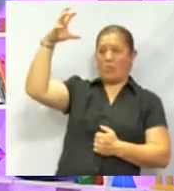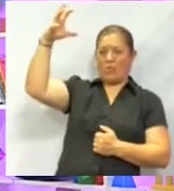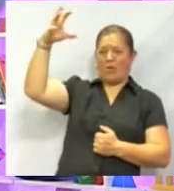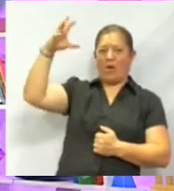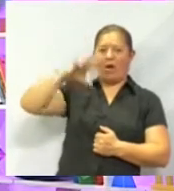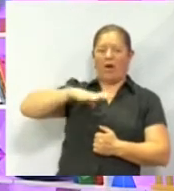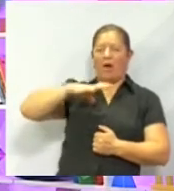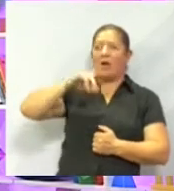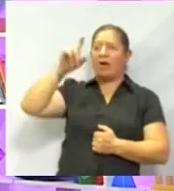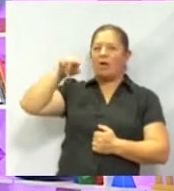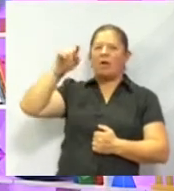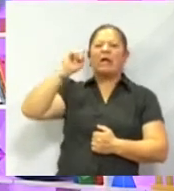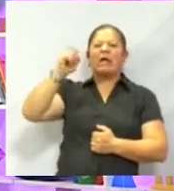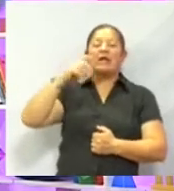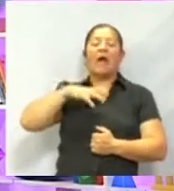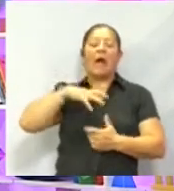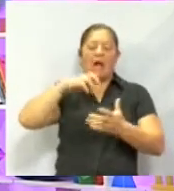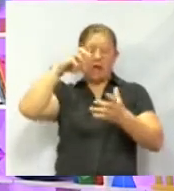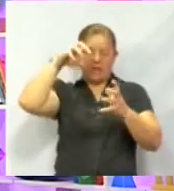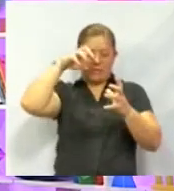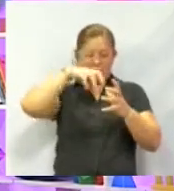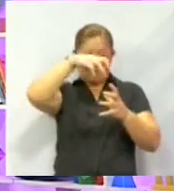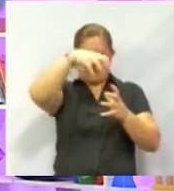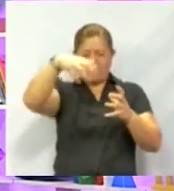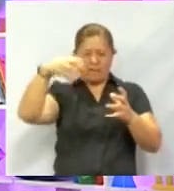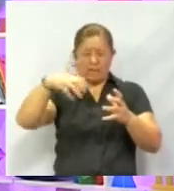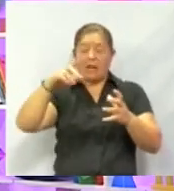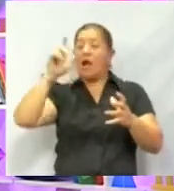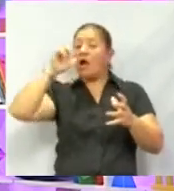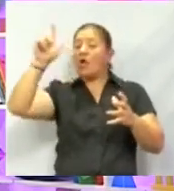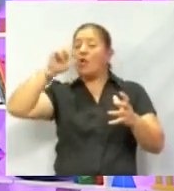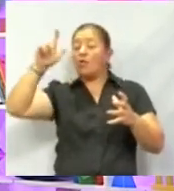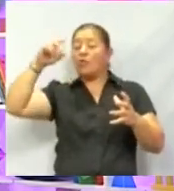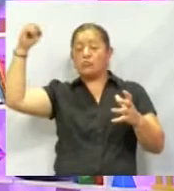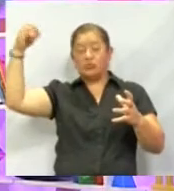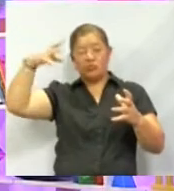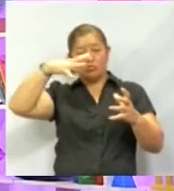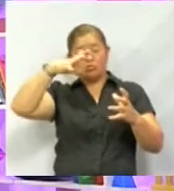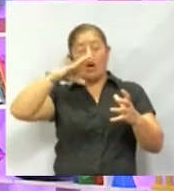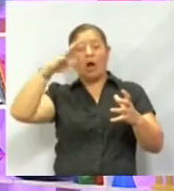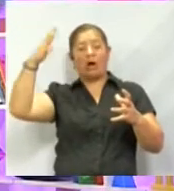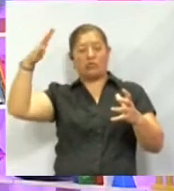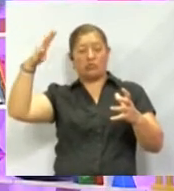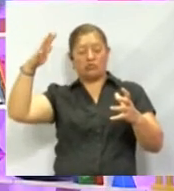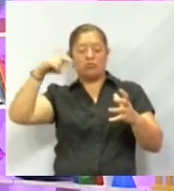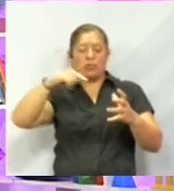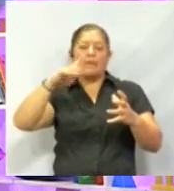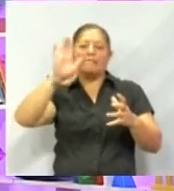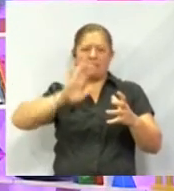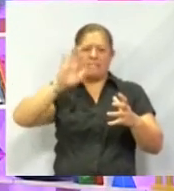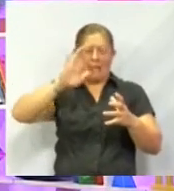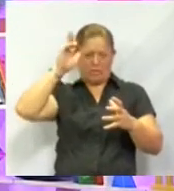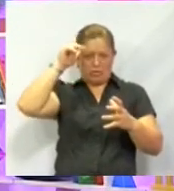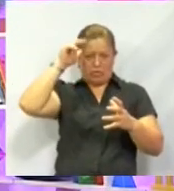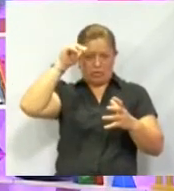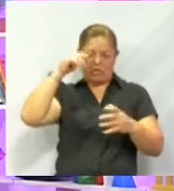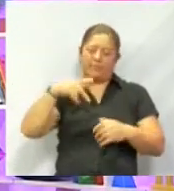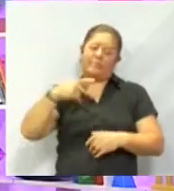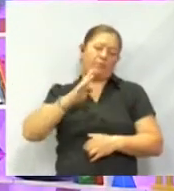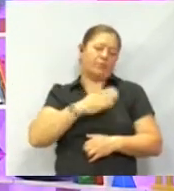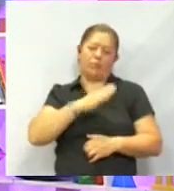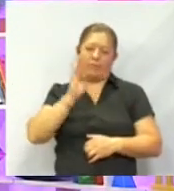precisamente por los cráteres y por la luz del sol que se ve reflejada. Por eso es que da la impresión de que hay un conejo. Pero bueno,